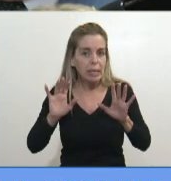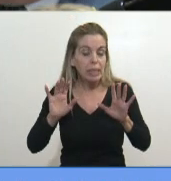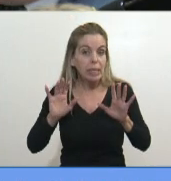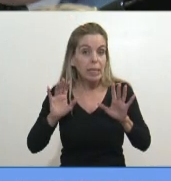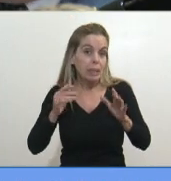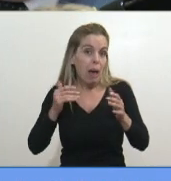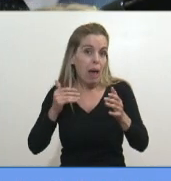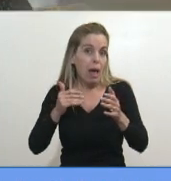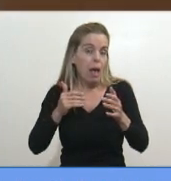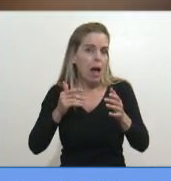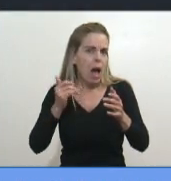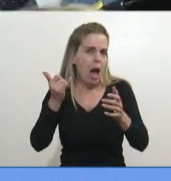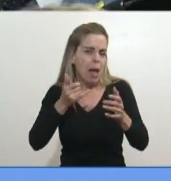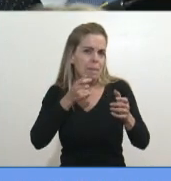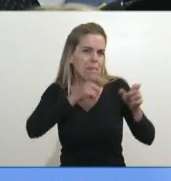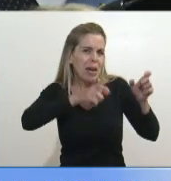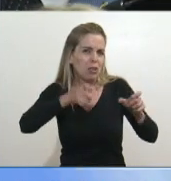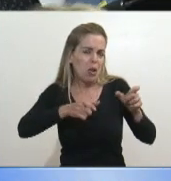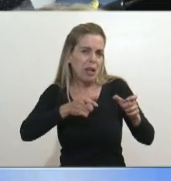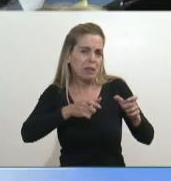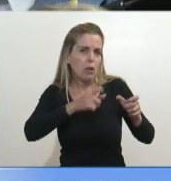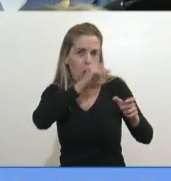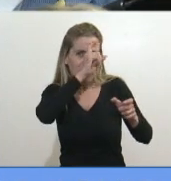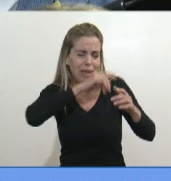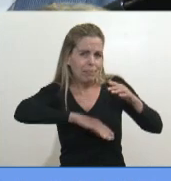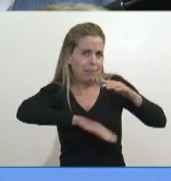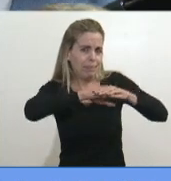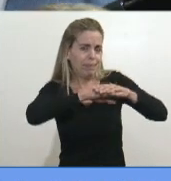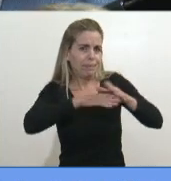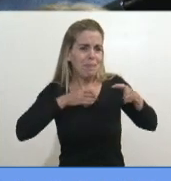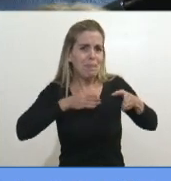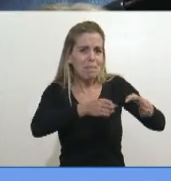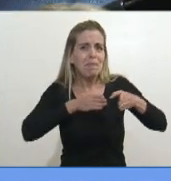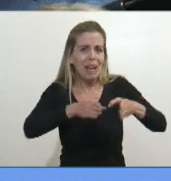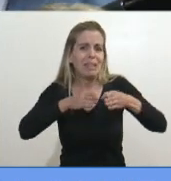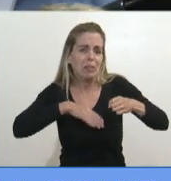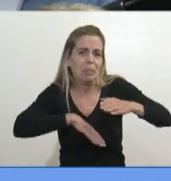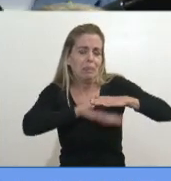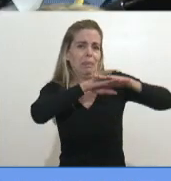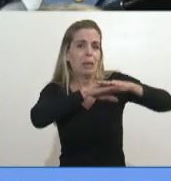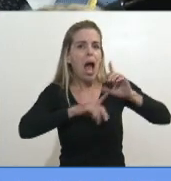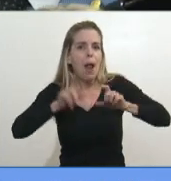están, hay gente ya en los pasillos, y hay gente en las casas, y hay gente que no tiene oxígeno, que está muriendo ahogada.